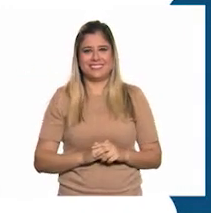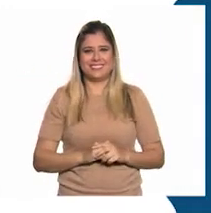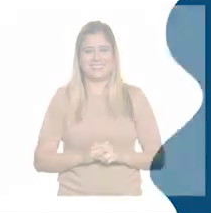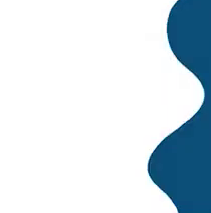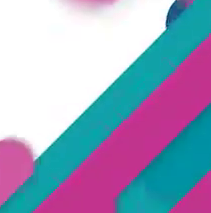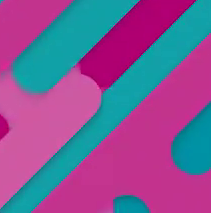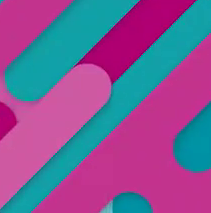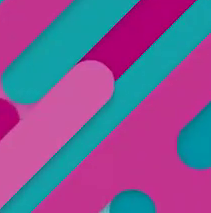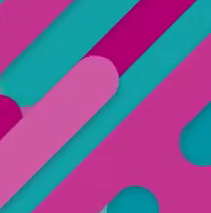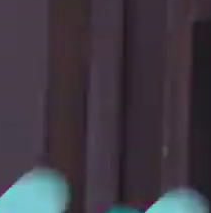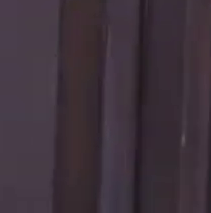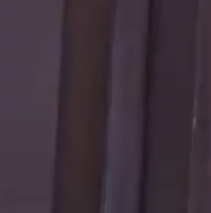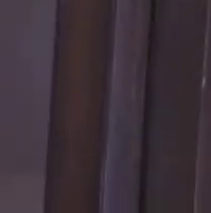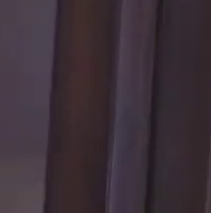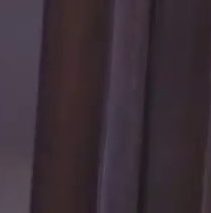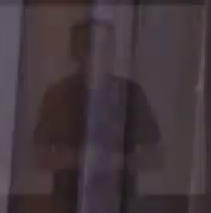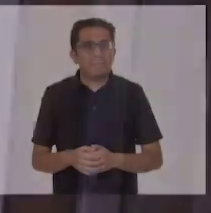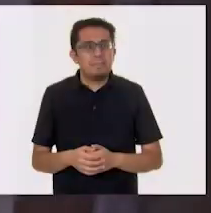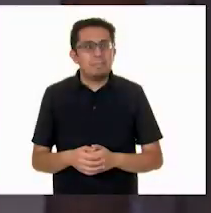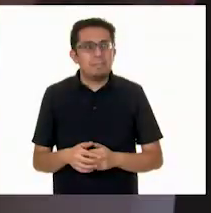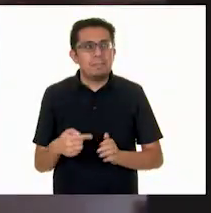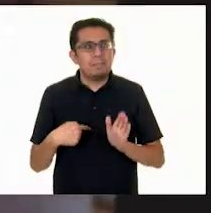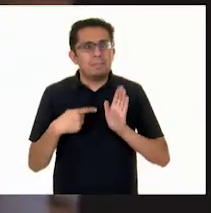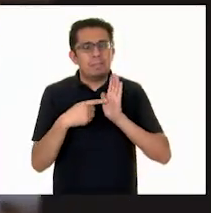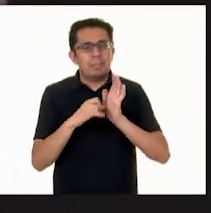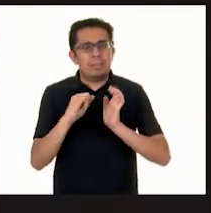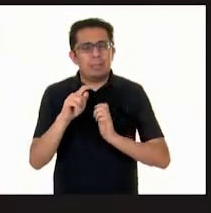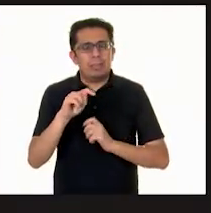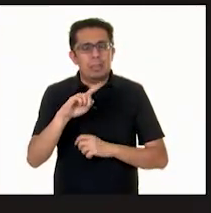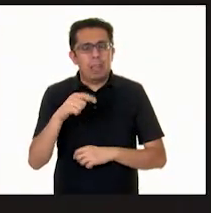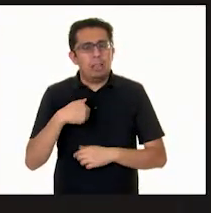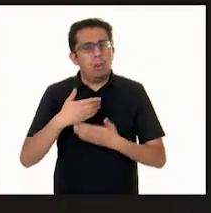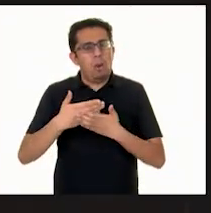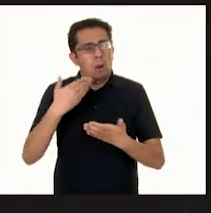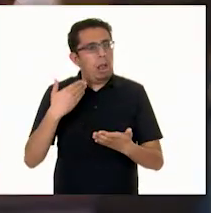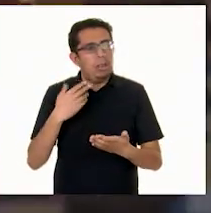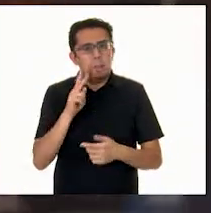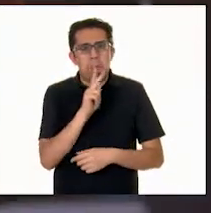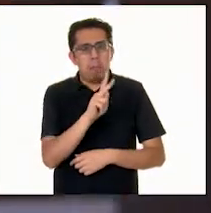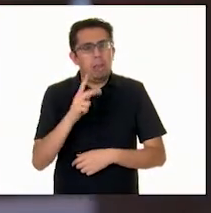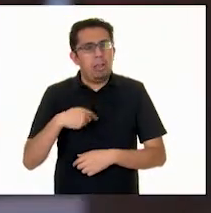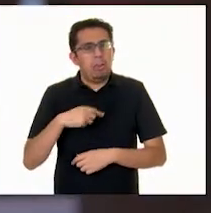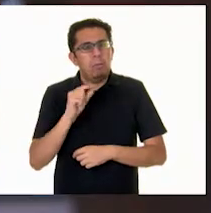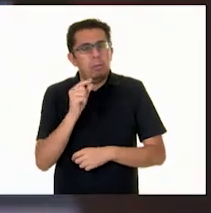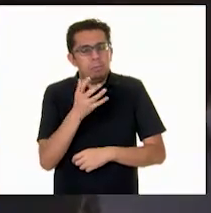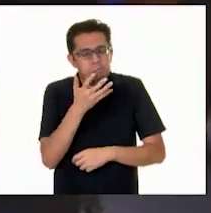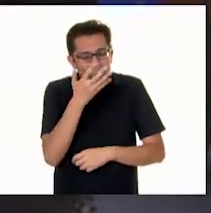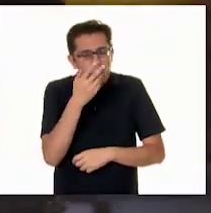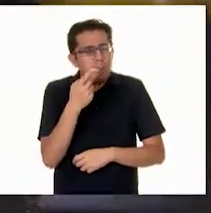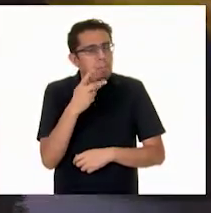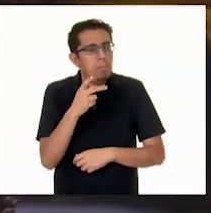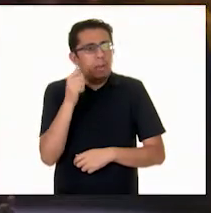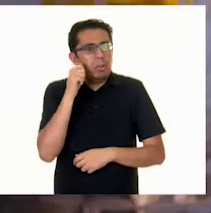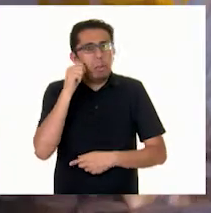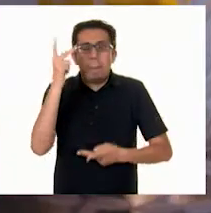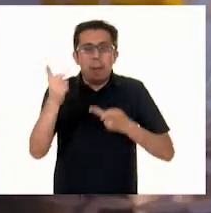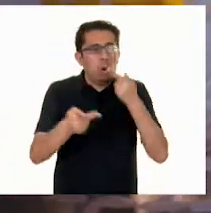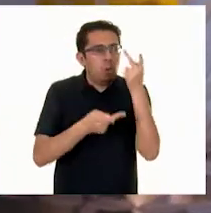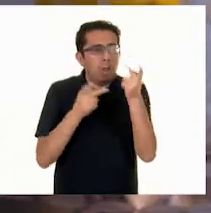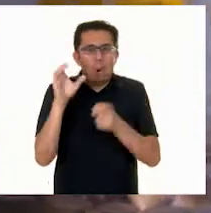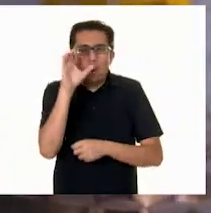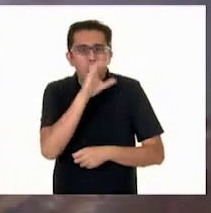.mx Les presento Itzel. Así era yo. Una niña algo tímida, pero siempre muy preguntona.